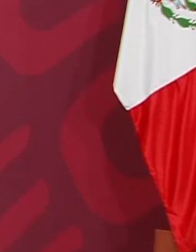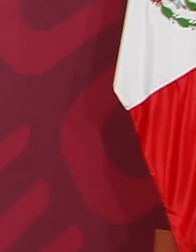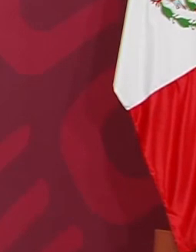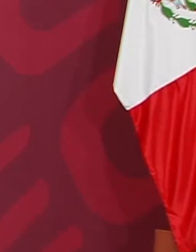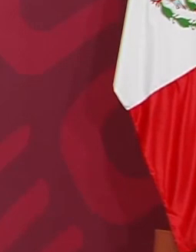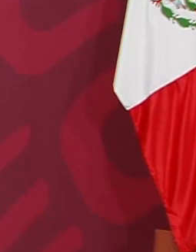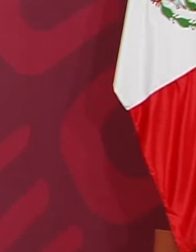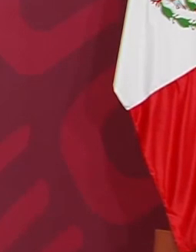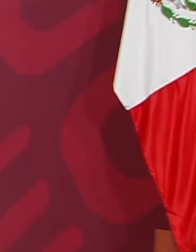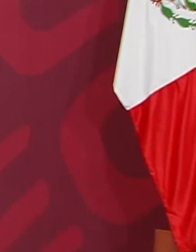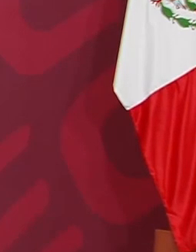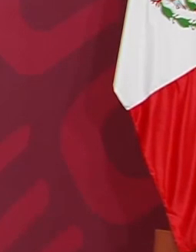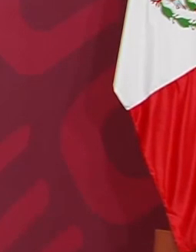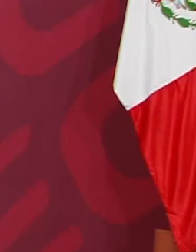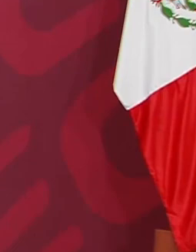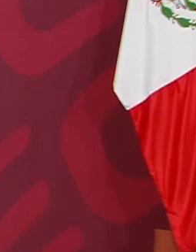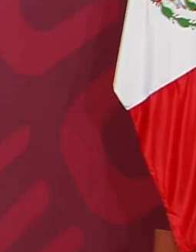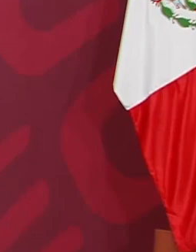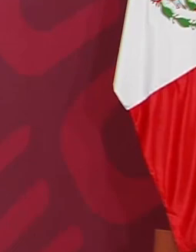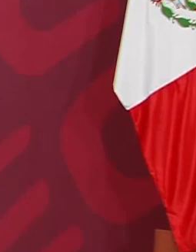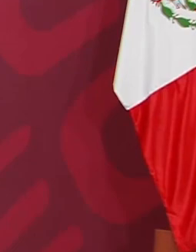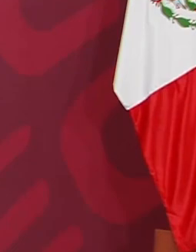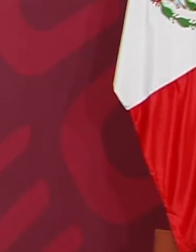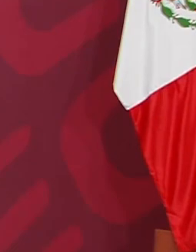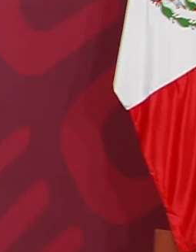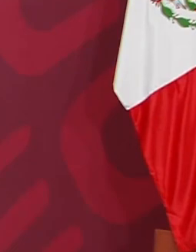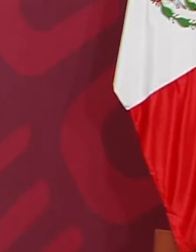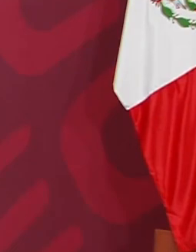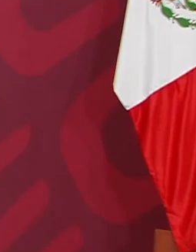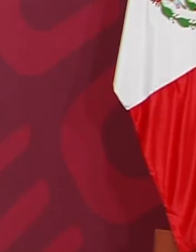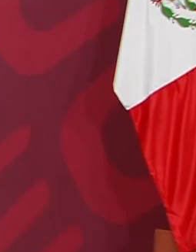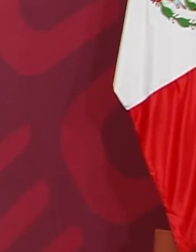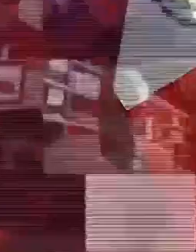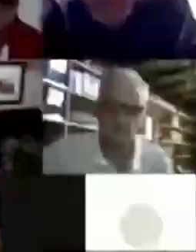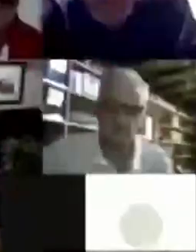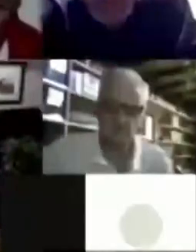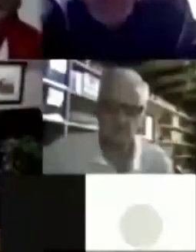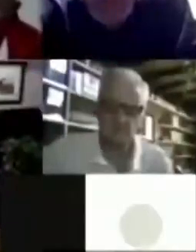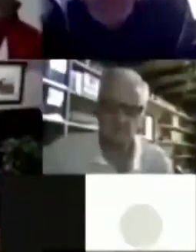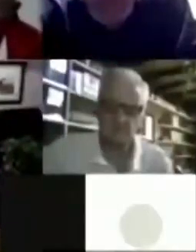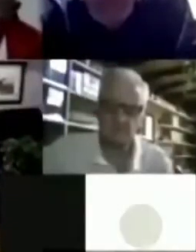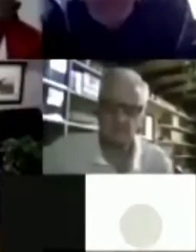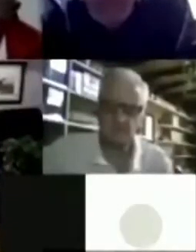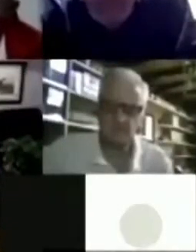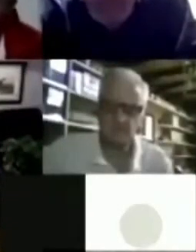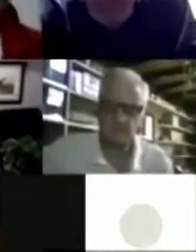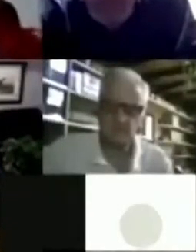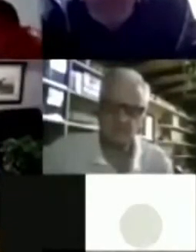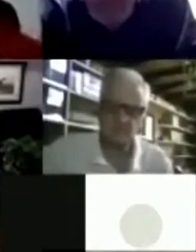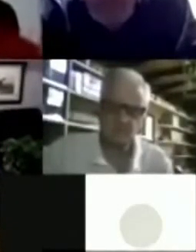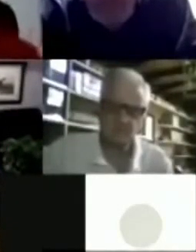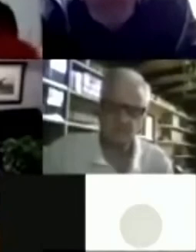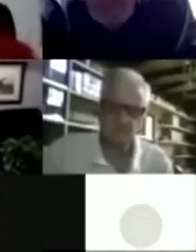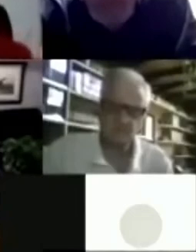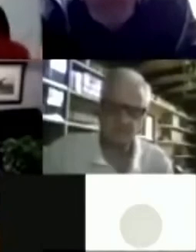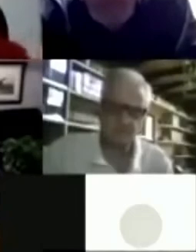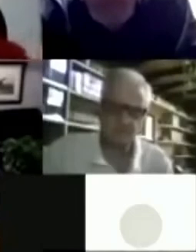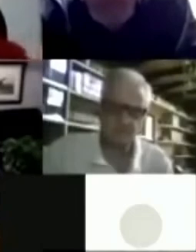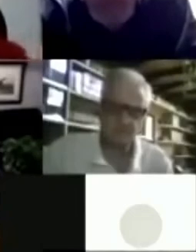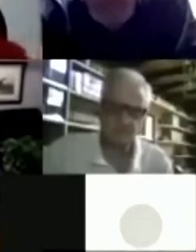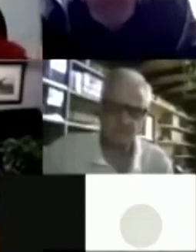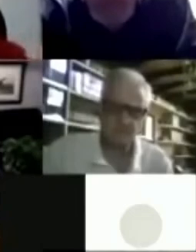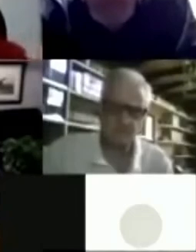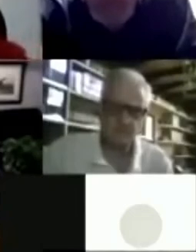gobierno voltee a verlas. lo estamos viendo ya, el gobierno no voltee a ver a los que han perdido empleo e